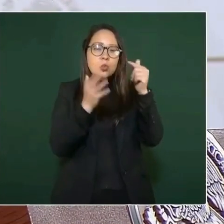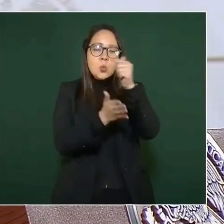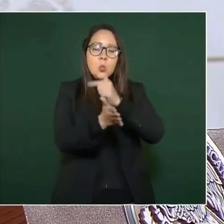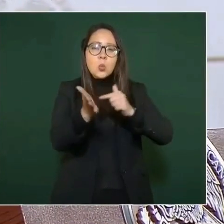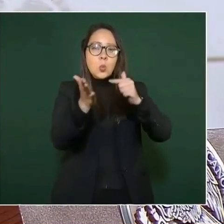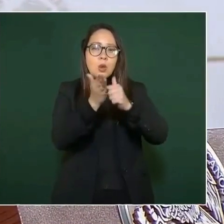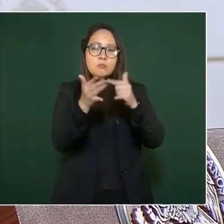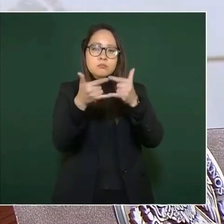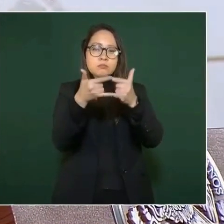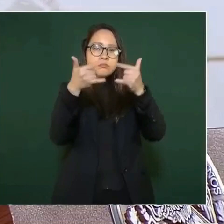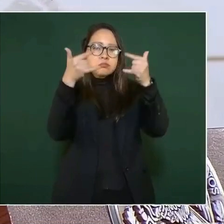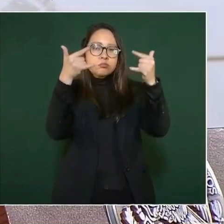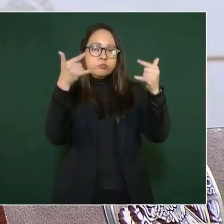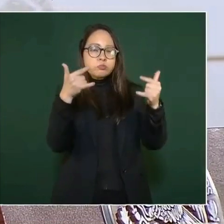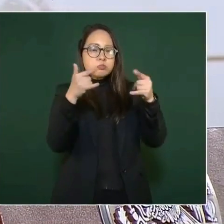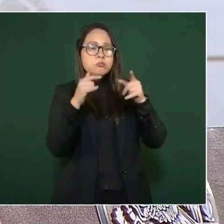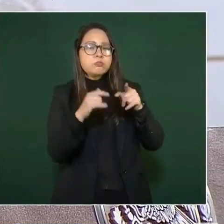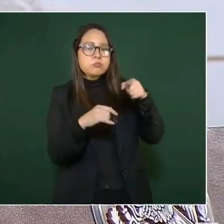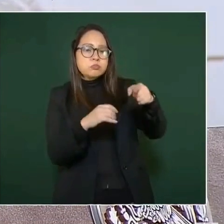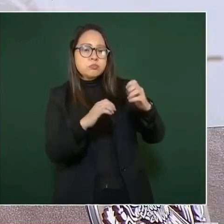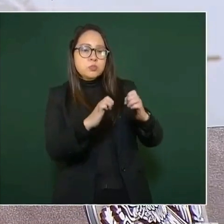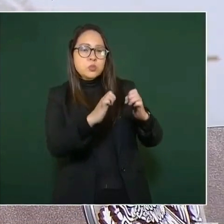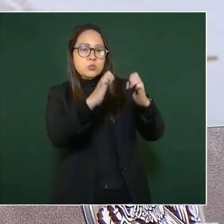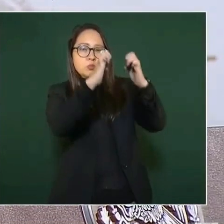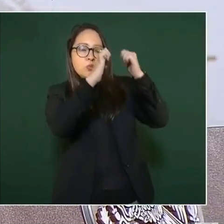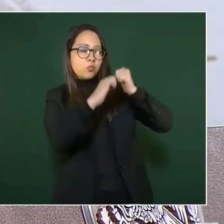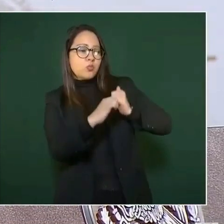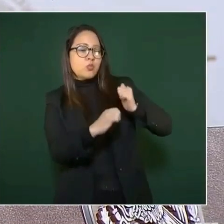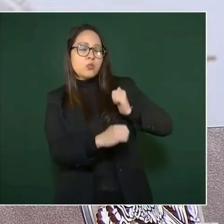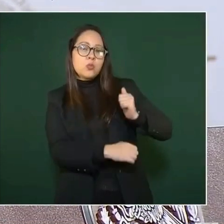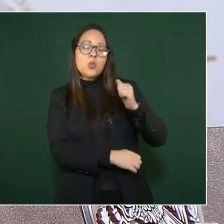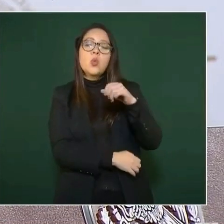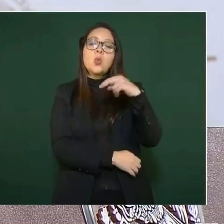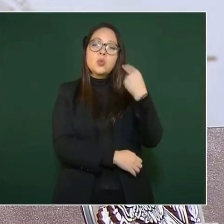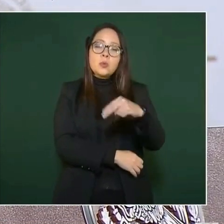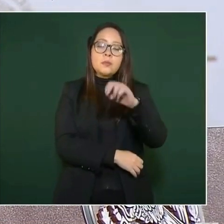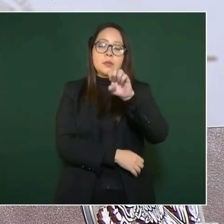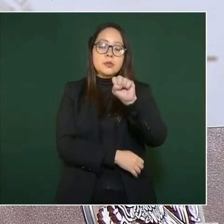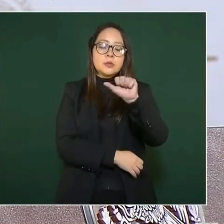que se ha rehabilitado